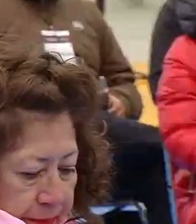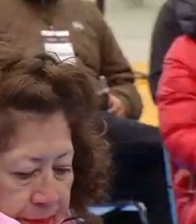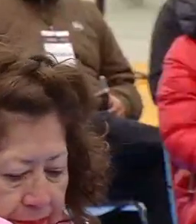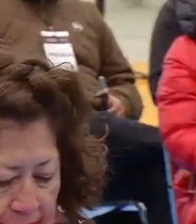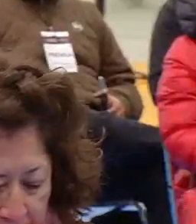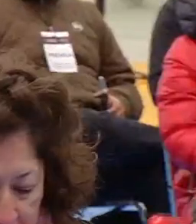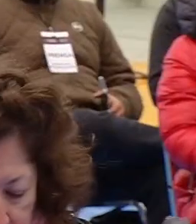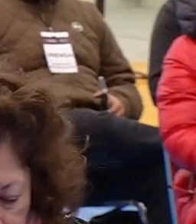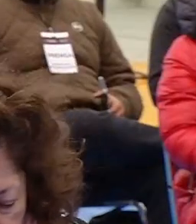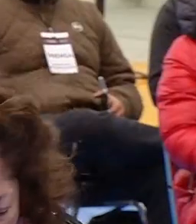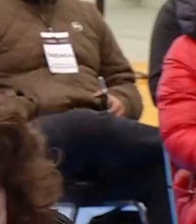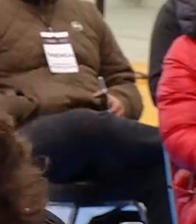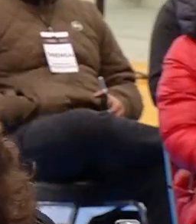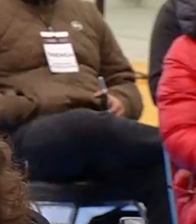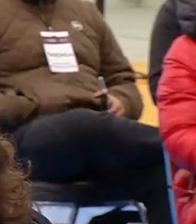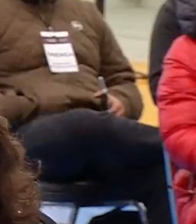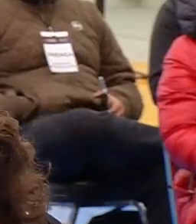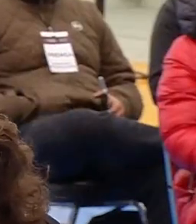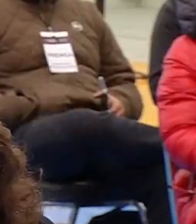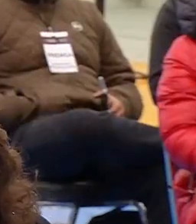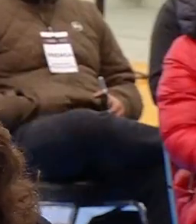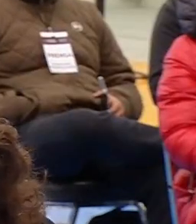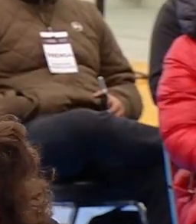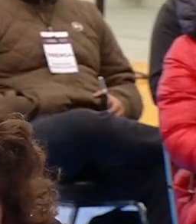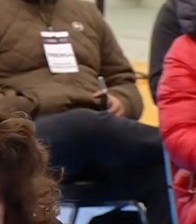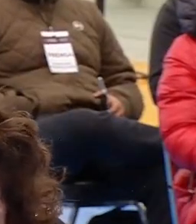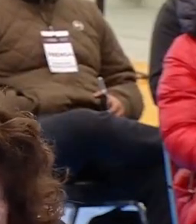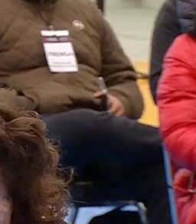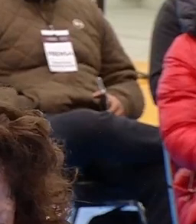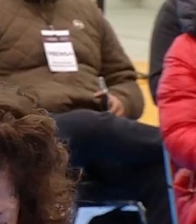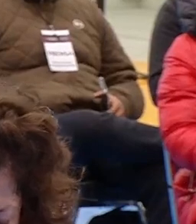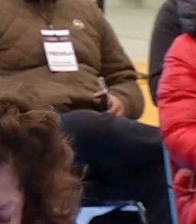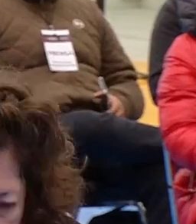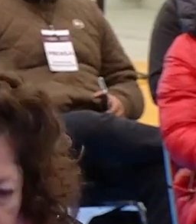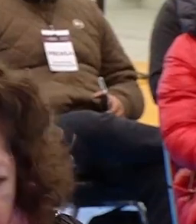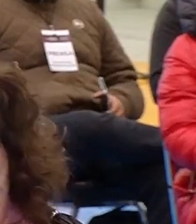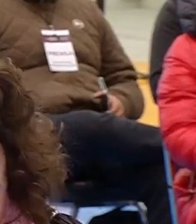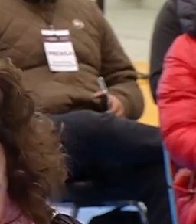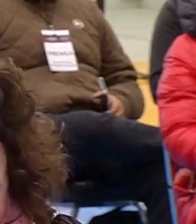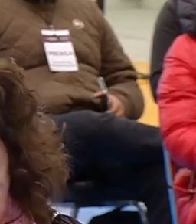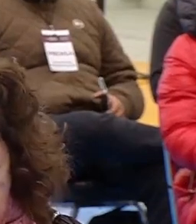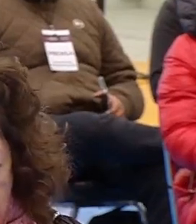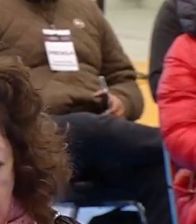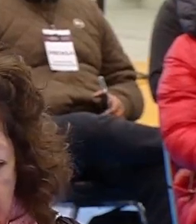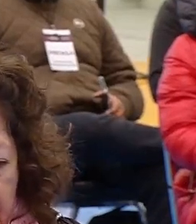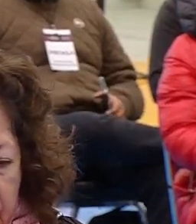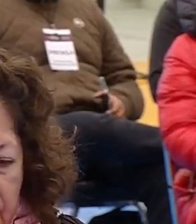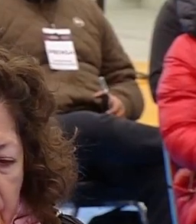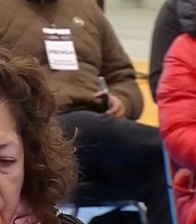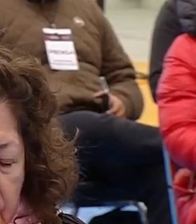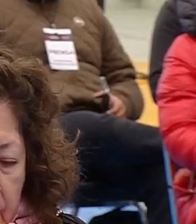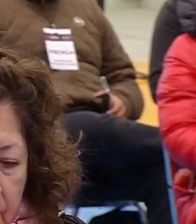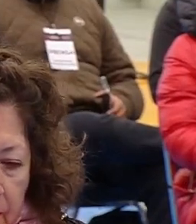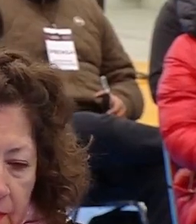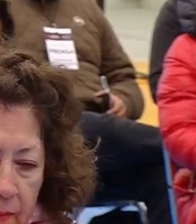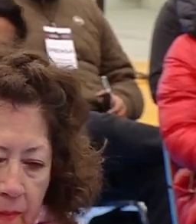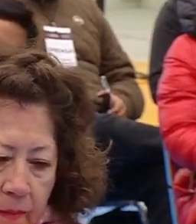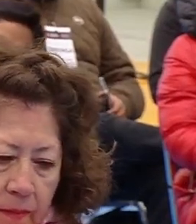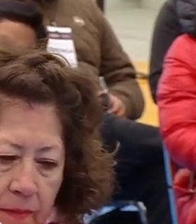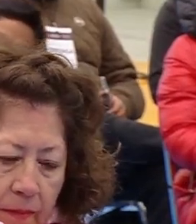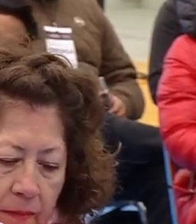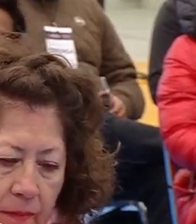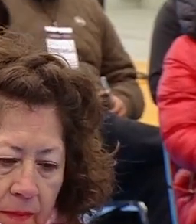quisiera saber su opinión sobre este tipo de actitudes porque son varios gobiernos que tienen estas características algunos